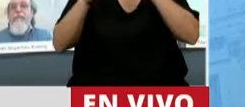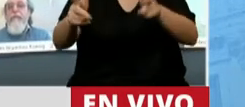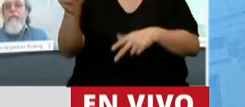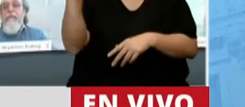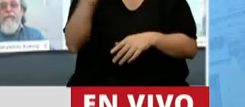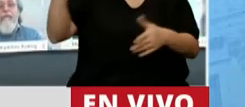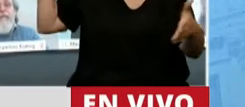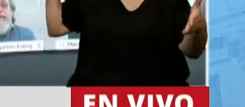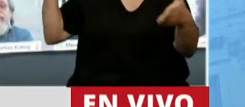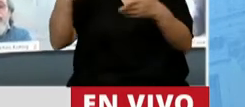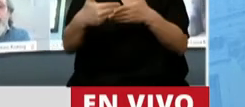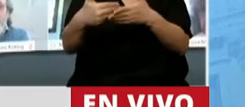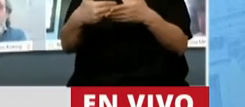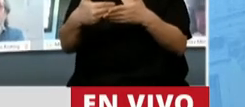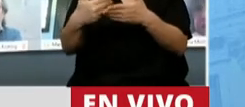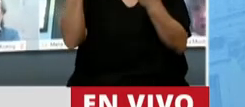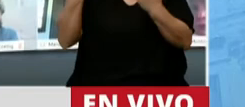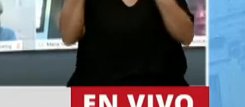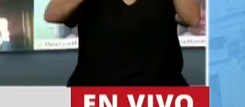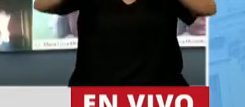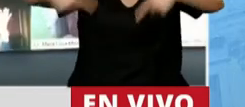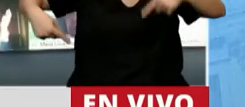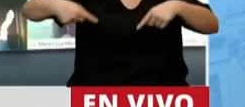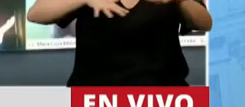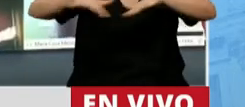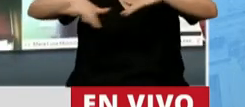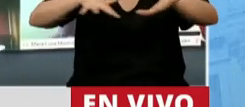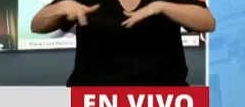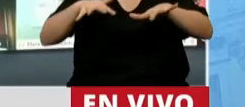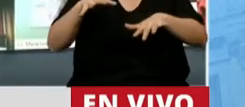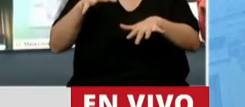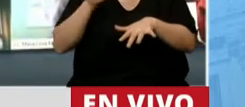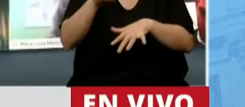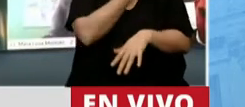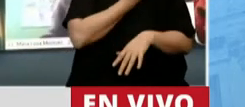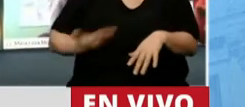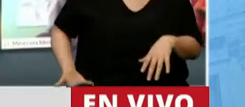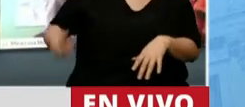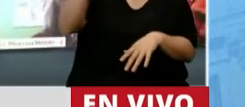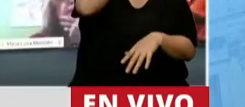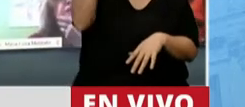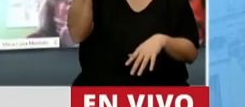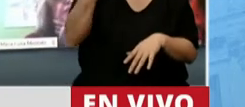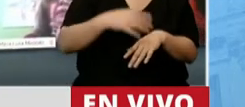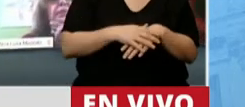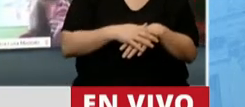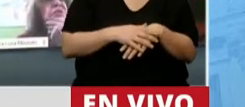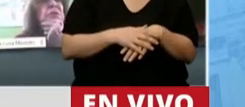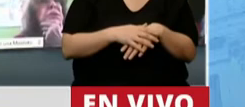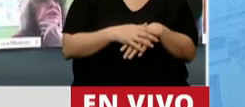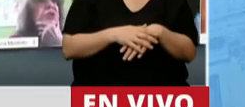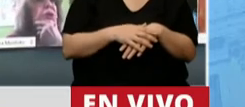se han llevado a cabo distintas cuestiones desde el Gobierno Nacional que han